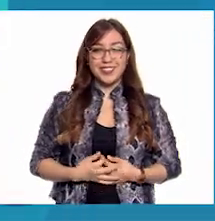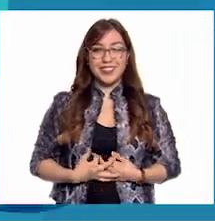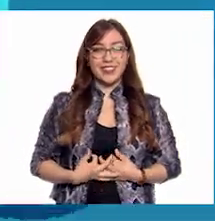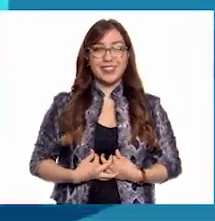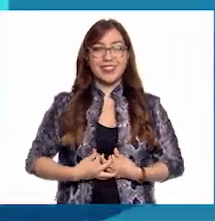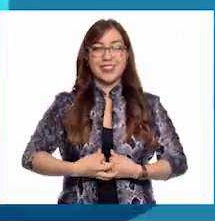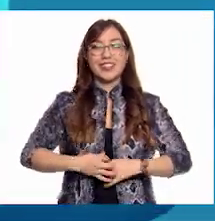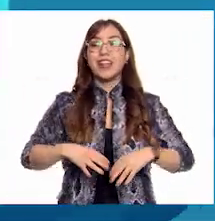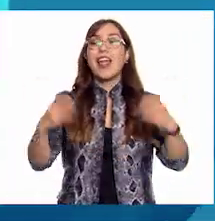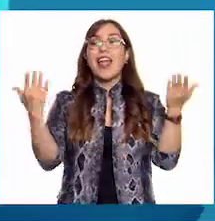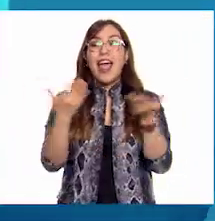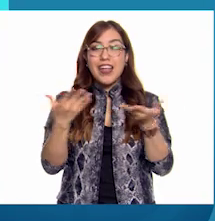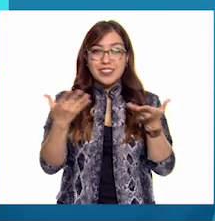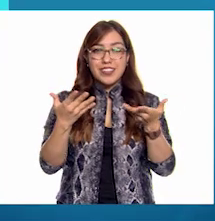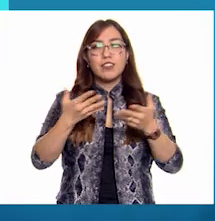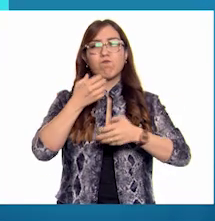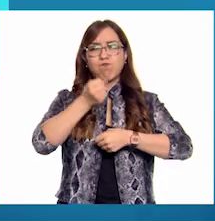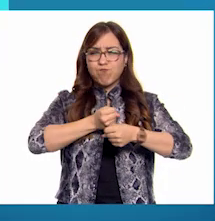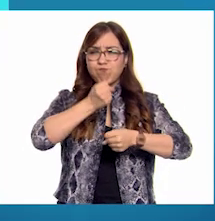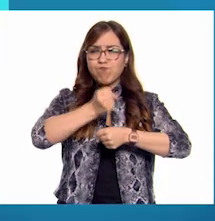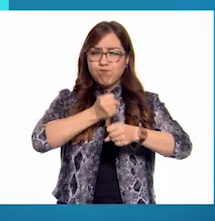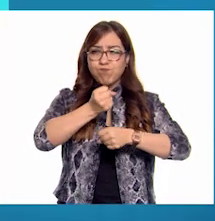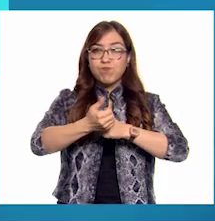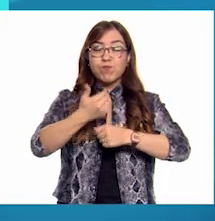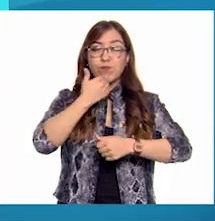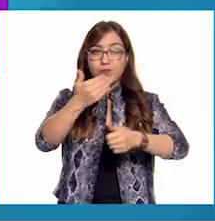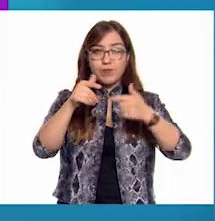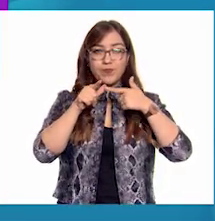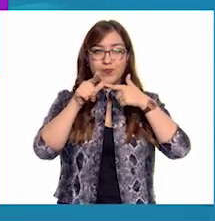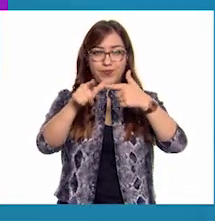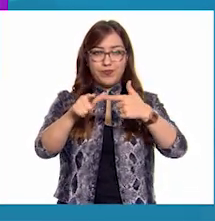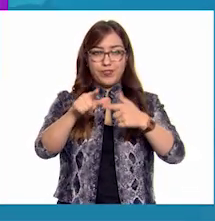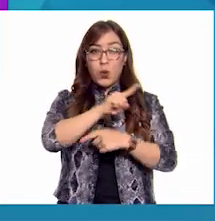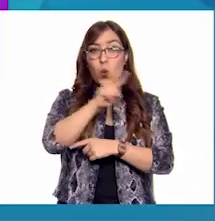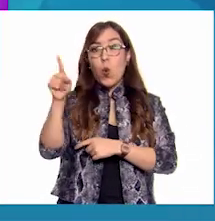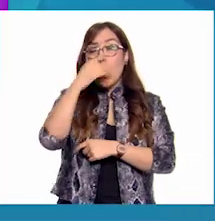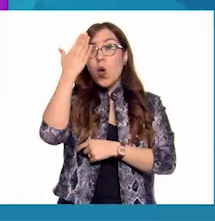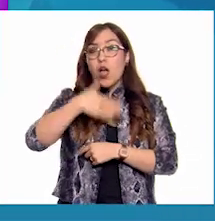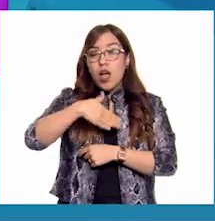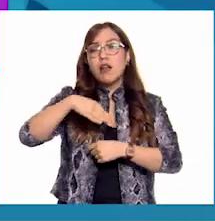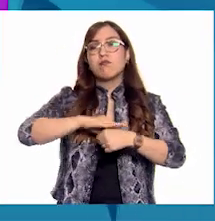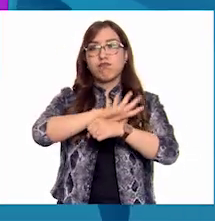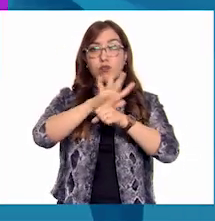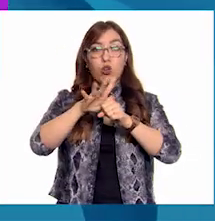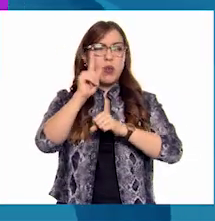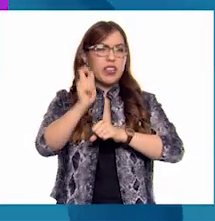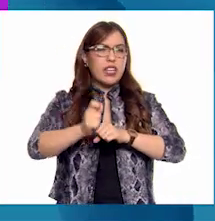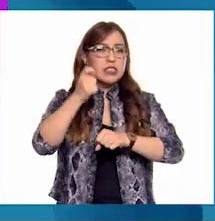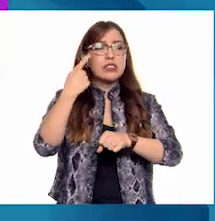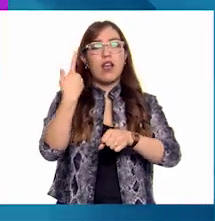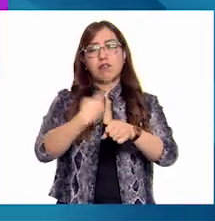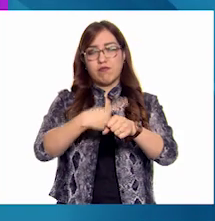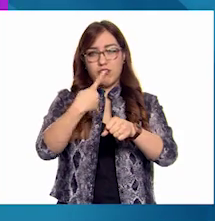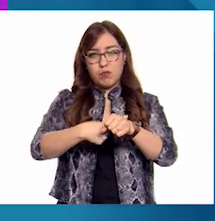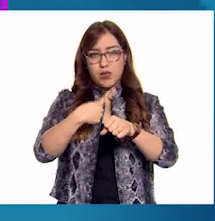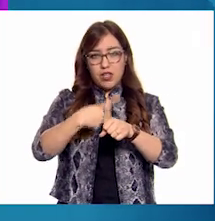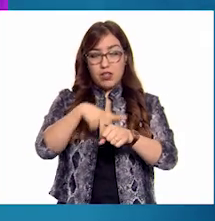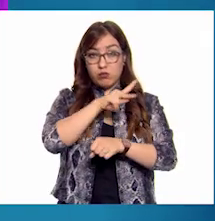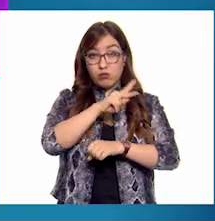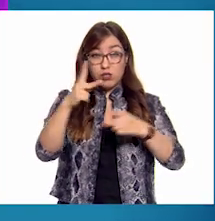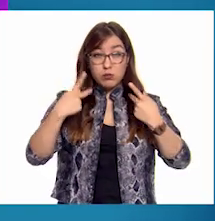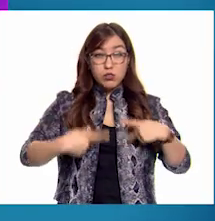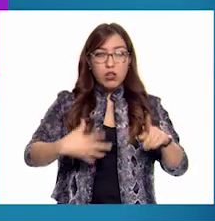Buenas prácticas para seguir adelante. Como todos sabemos, la COVID-19 es una enfermedad que se contagia muy